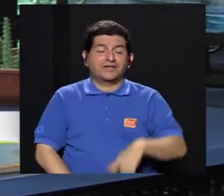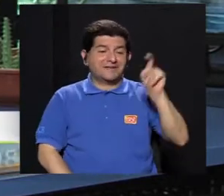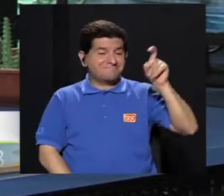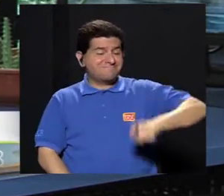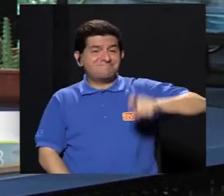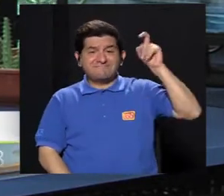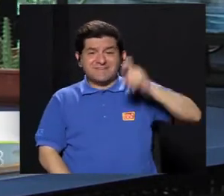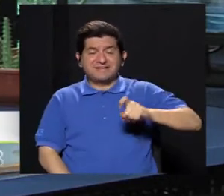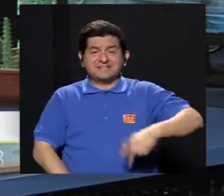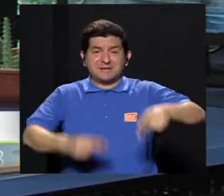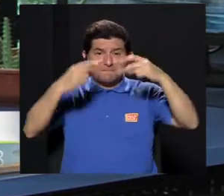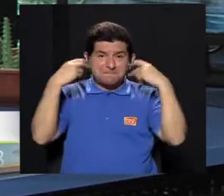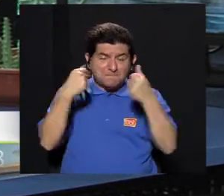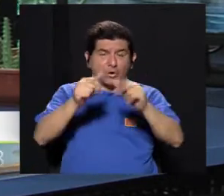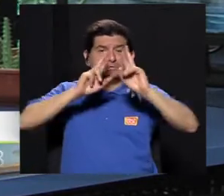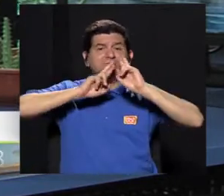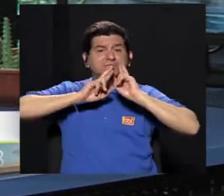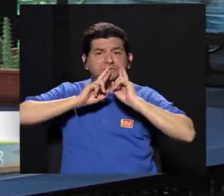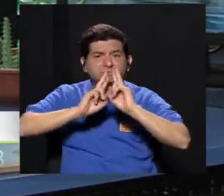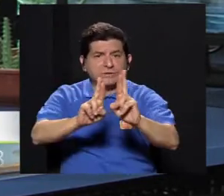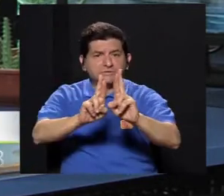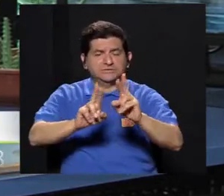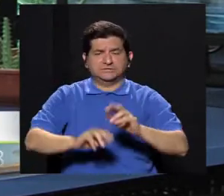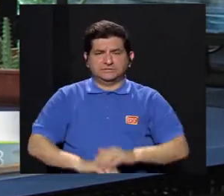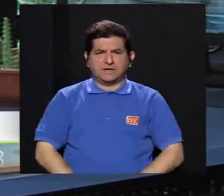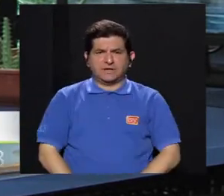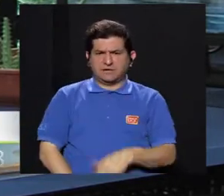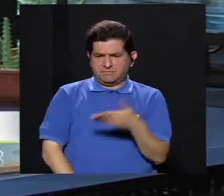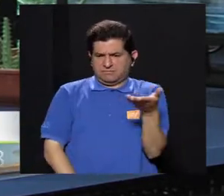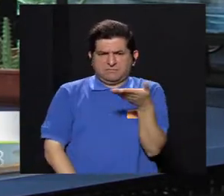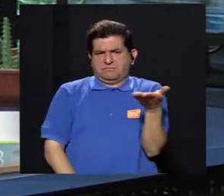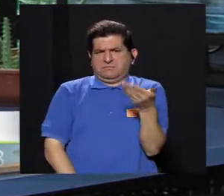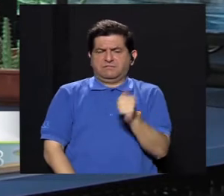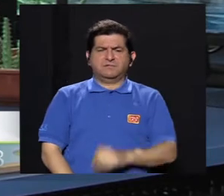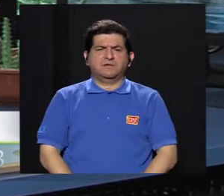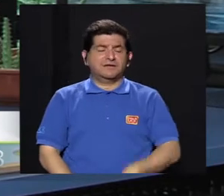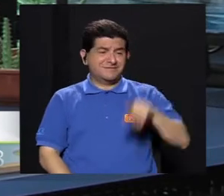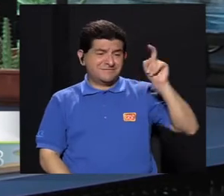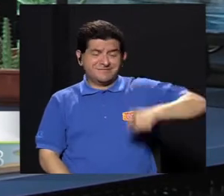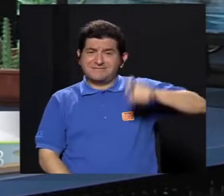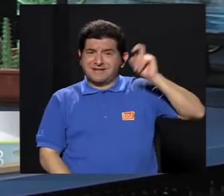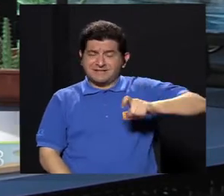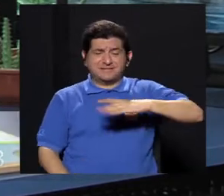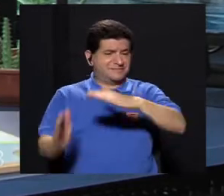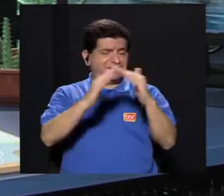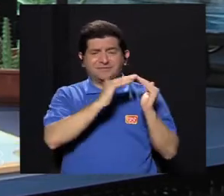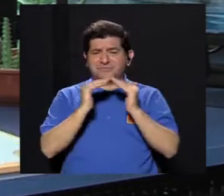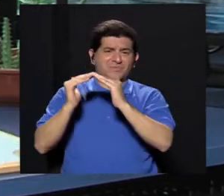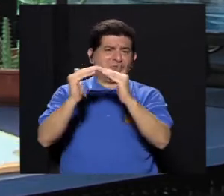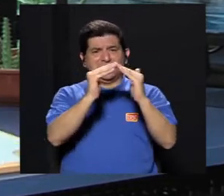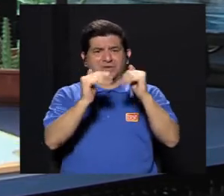fundamento en la necesidad o la urgencia de responder a necesidades